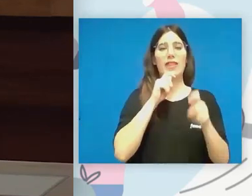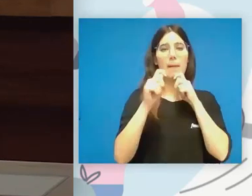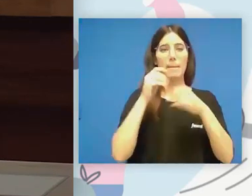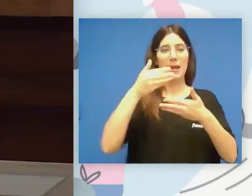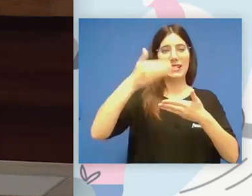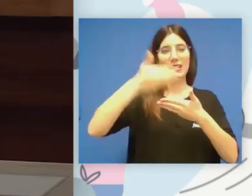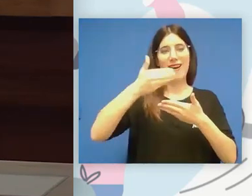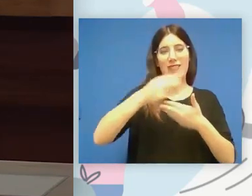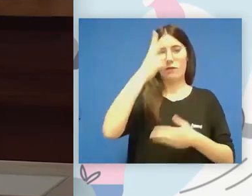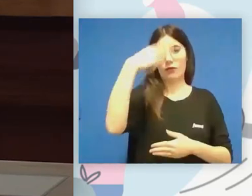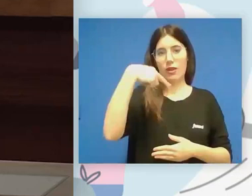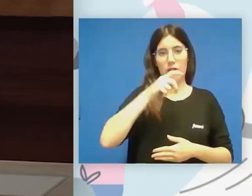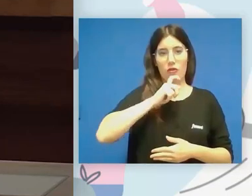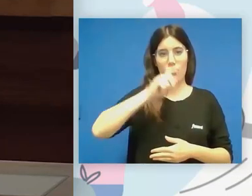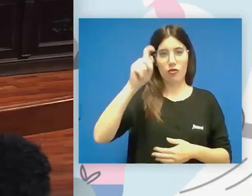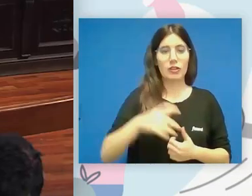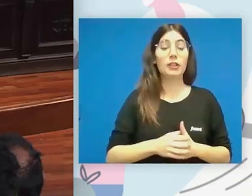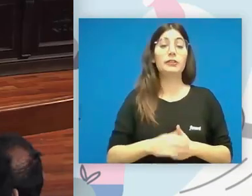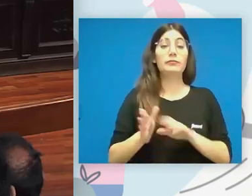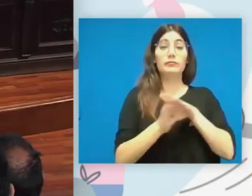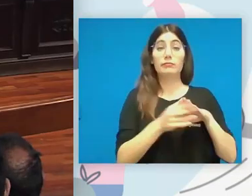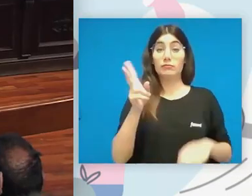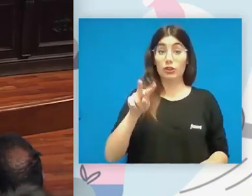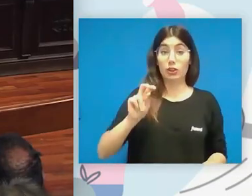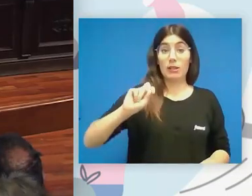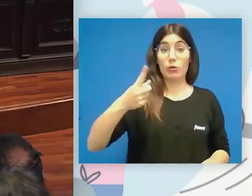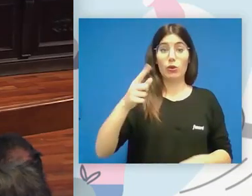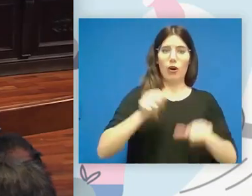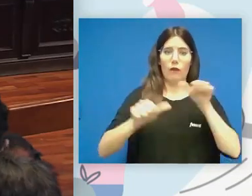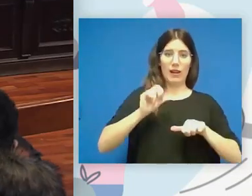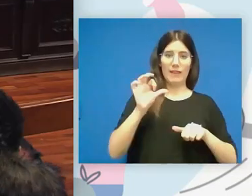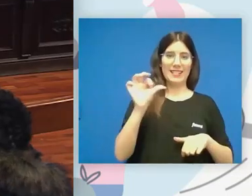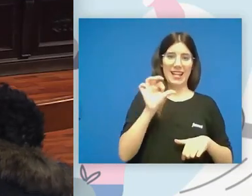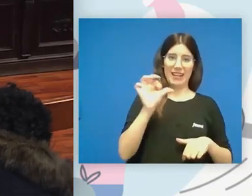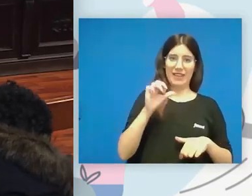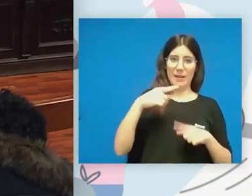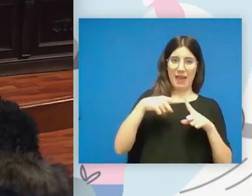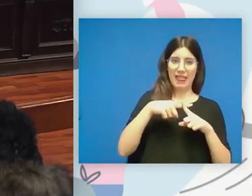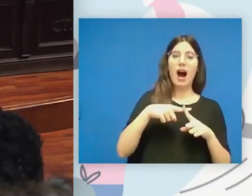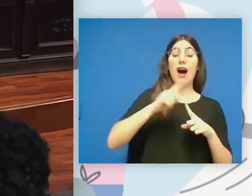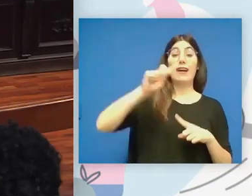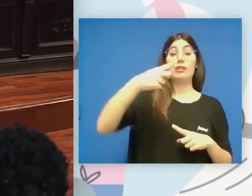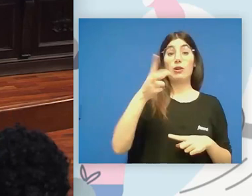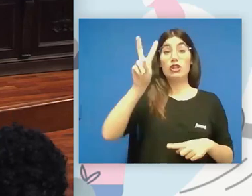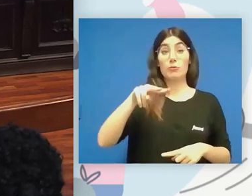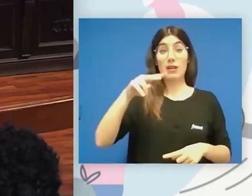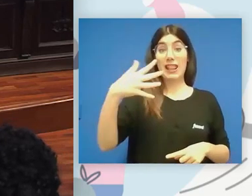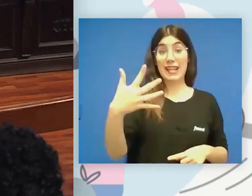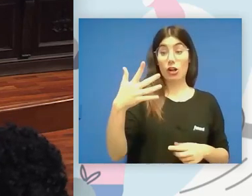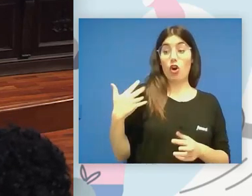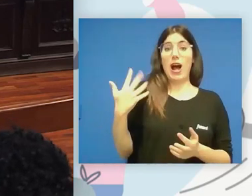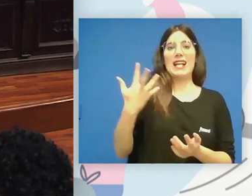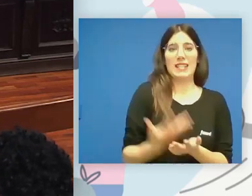comunicación. En 2001 regresó a Servimedia y desde 2005 es director de